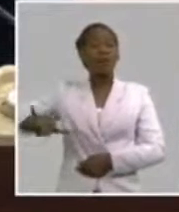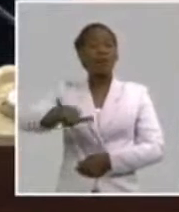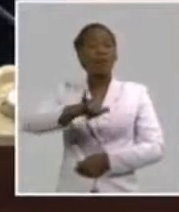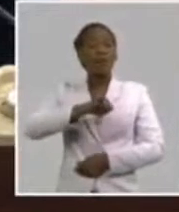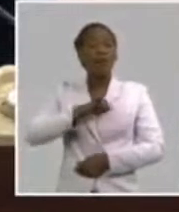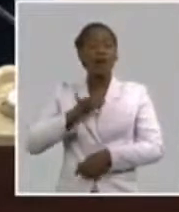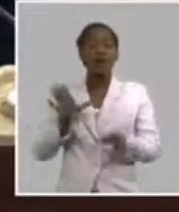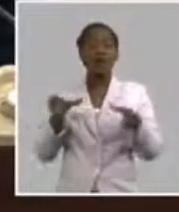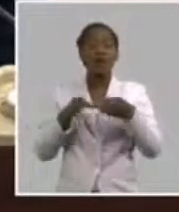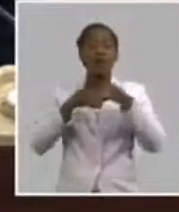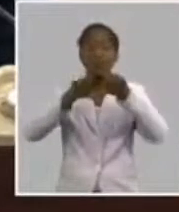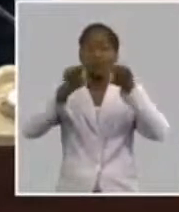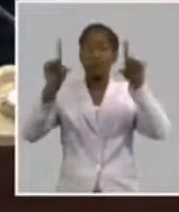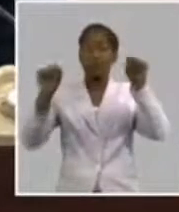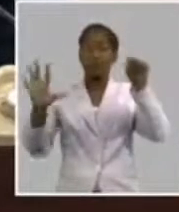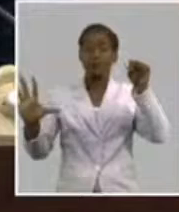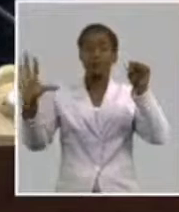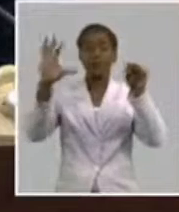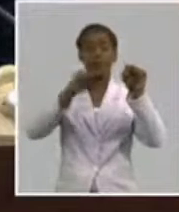firmeza.